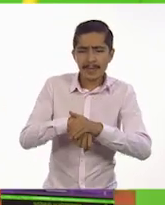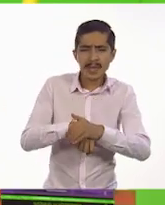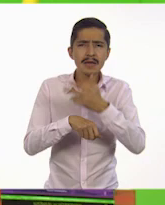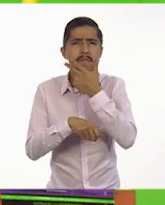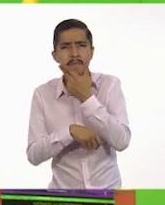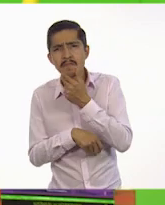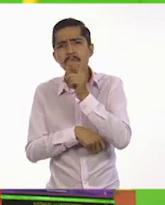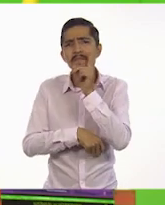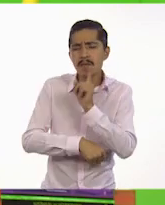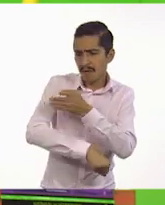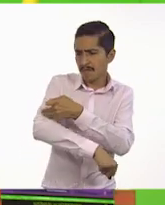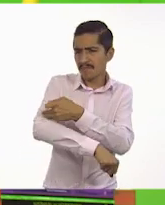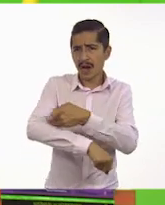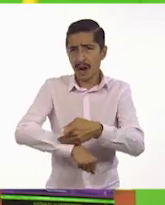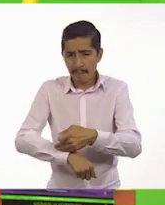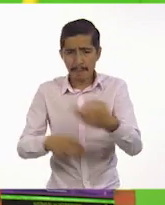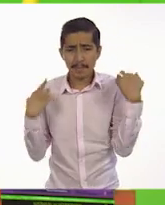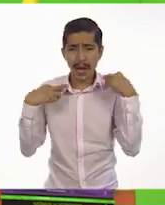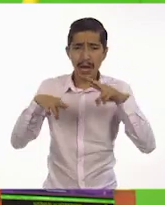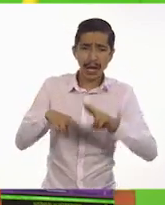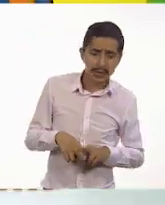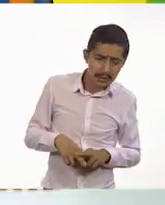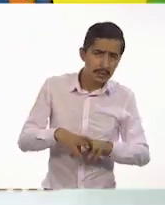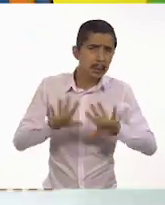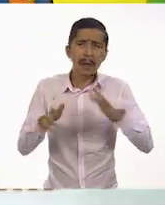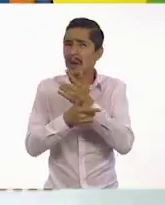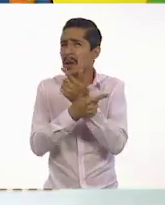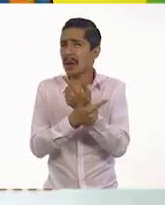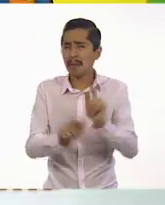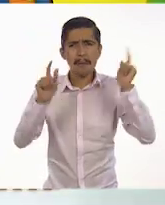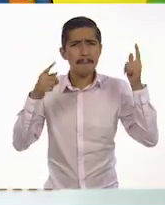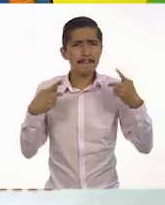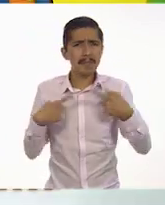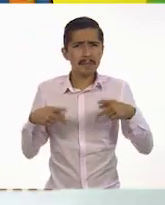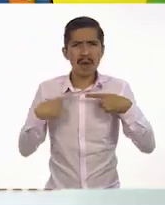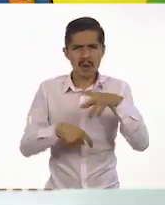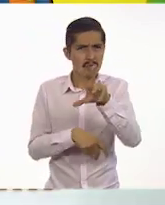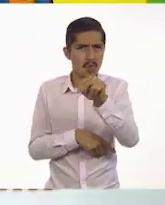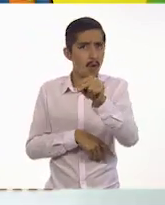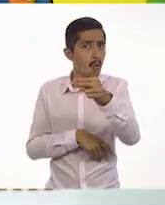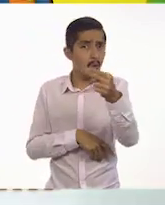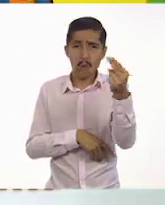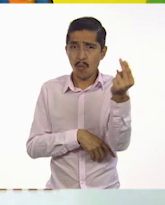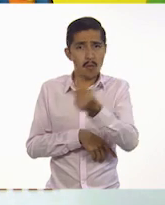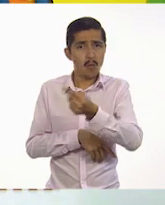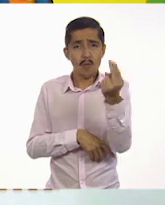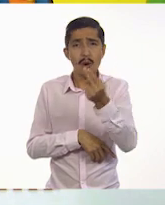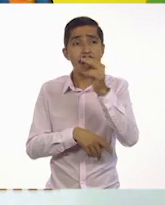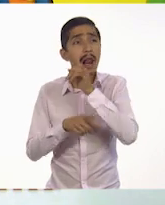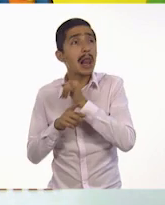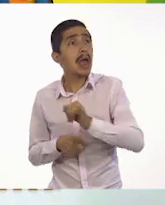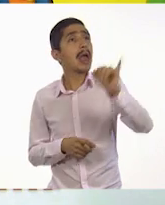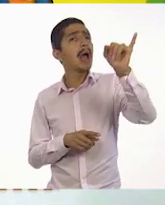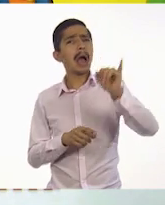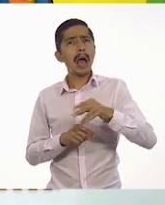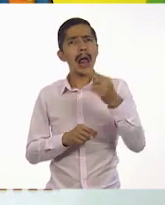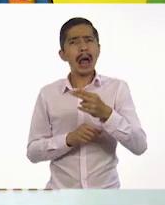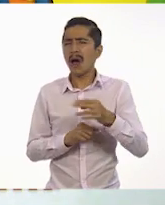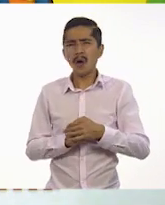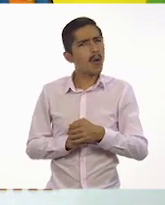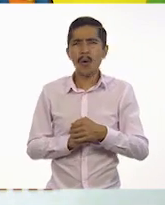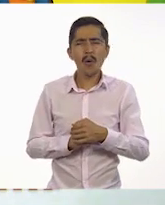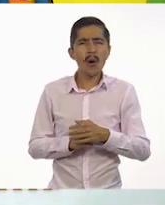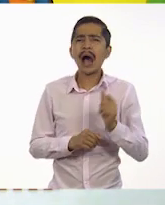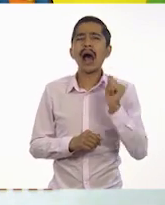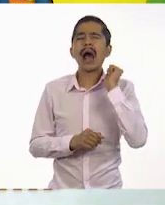familiares. Entonces, tu maestra, cualquier persona, y no necesariamente, tiene que estar lejos. Es a alguien a quien